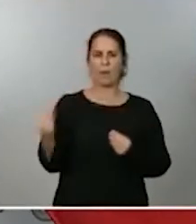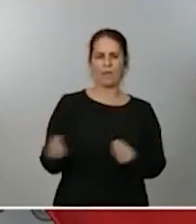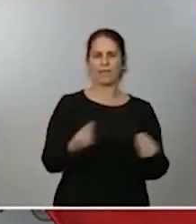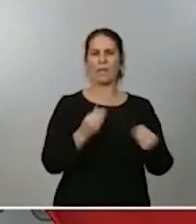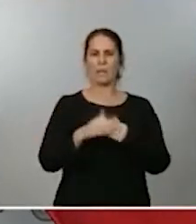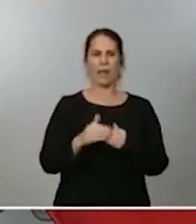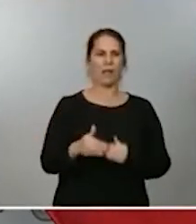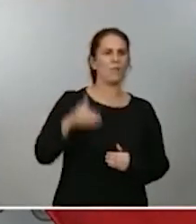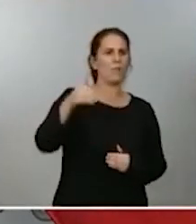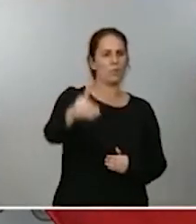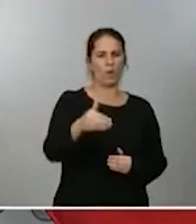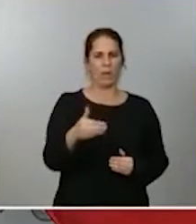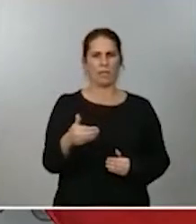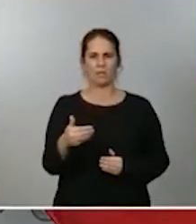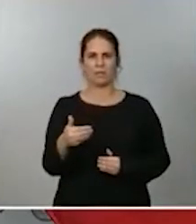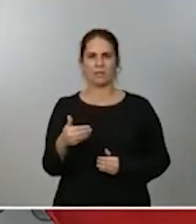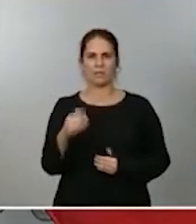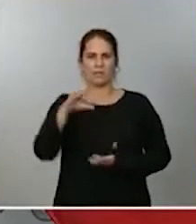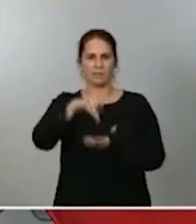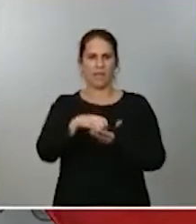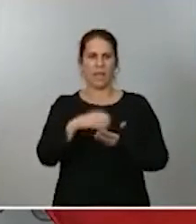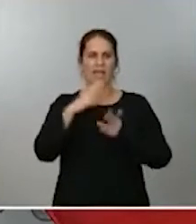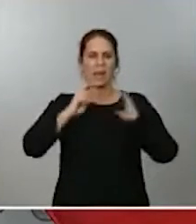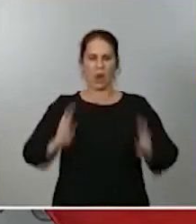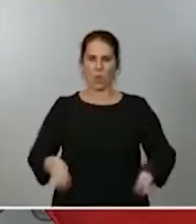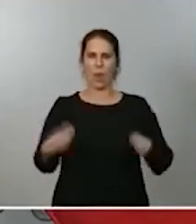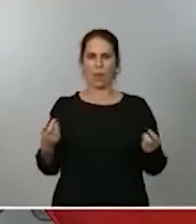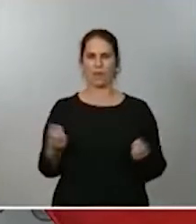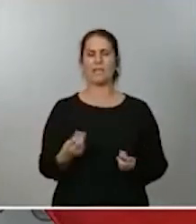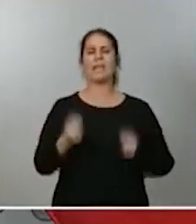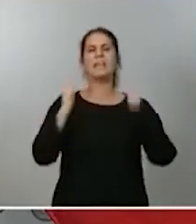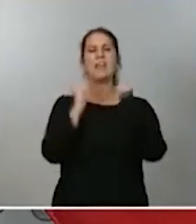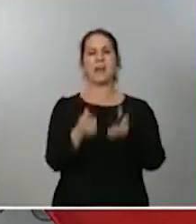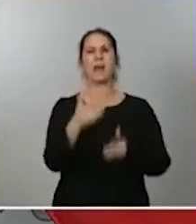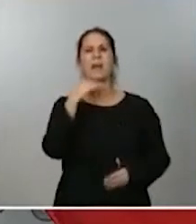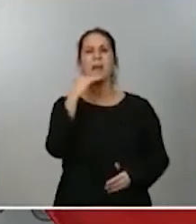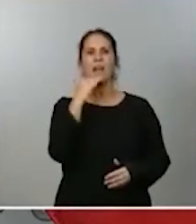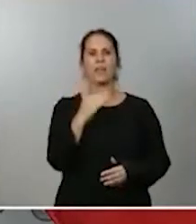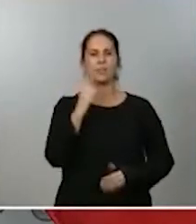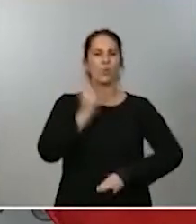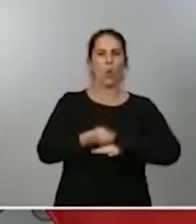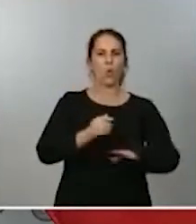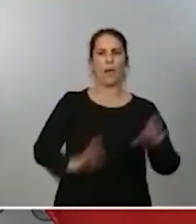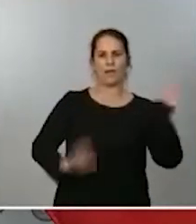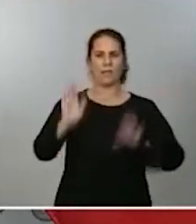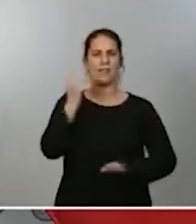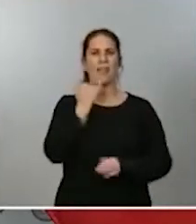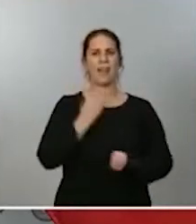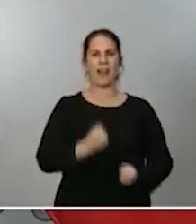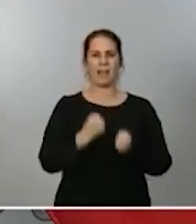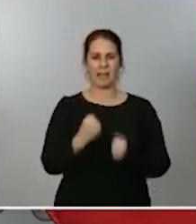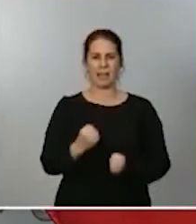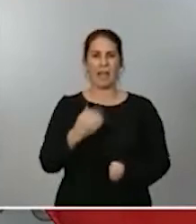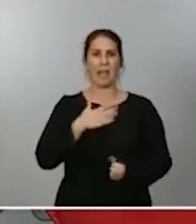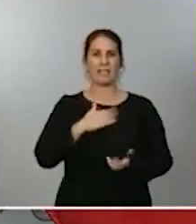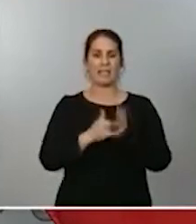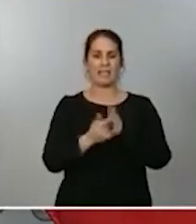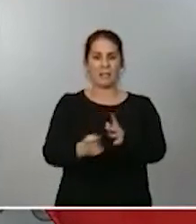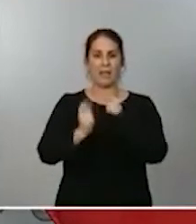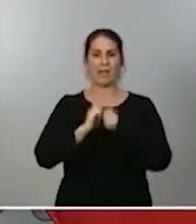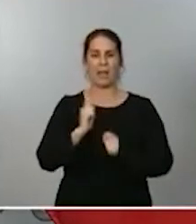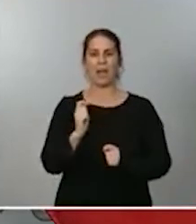renovables que se otorgará mediante subastas de energía a entregar al sistema la potencia instalada o una